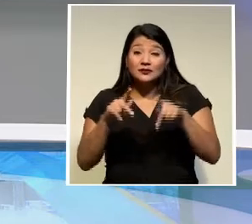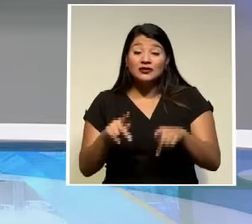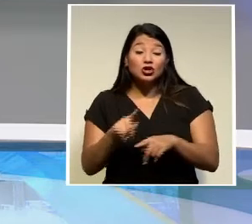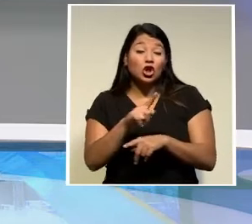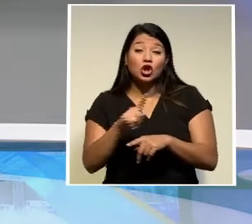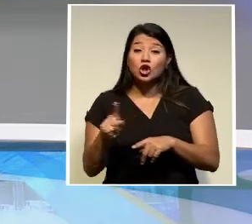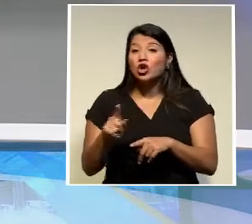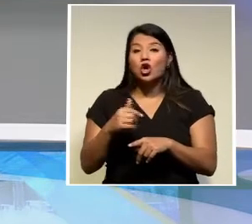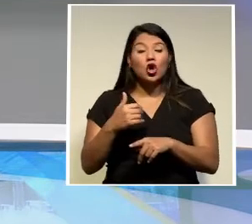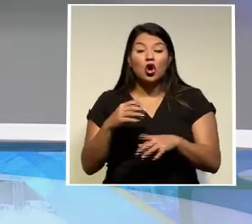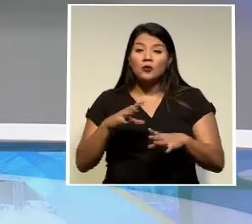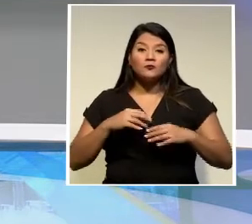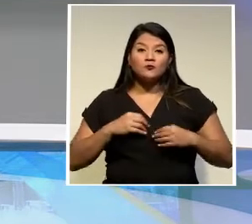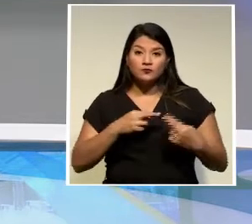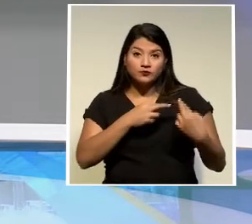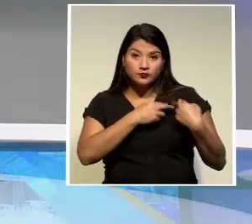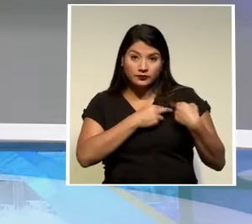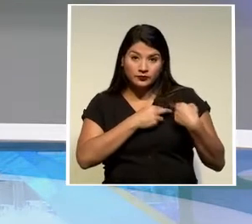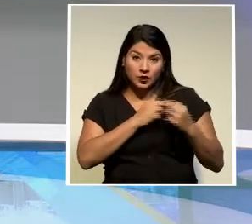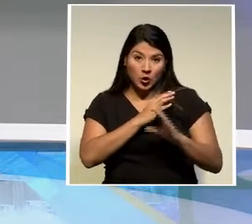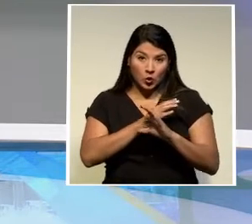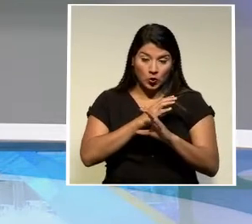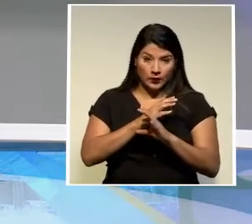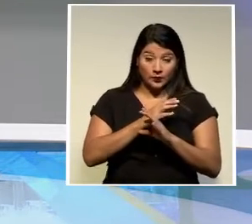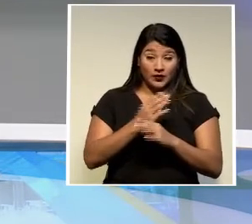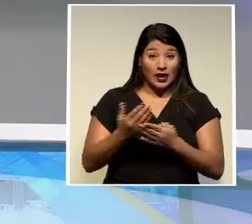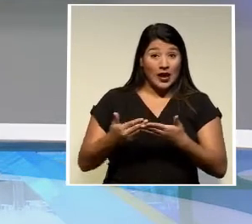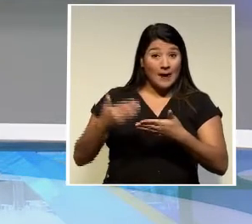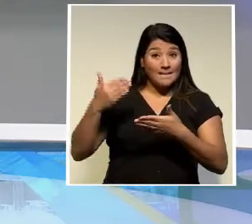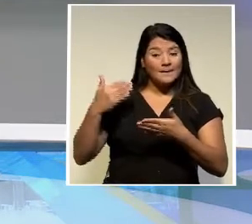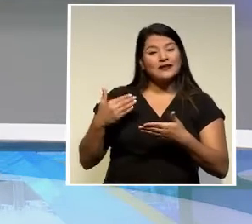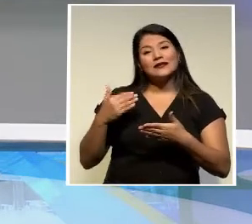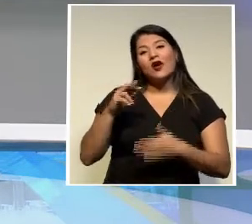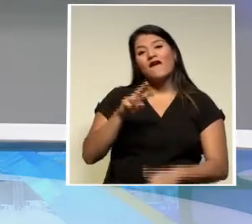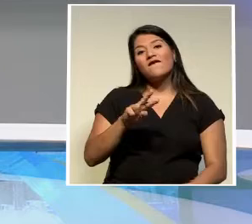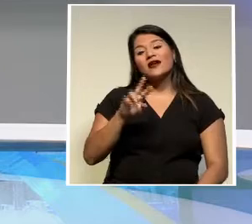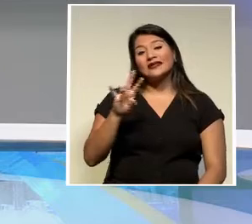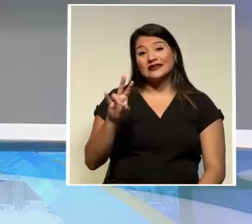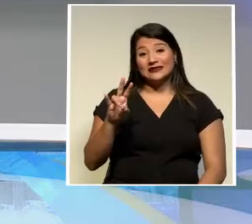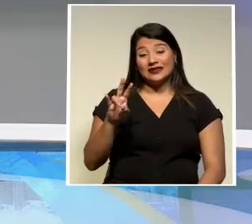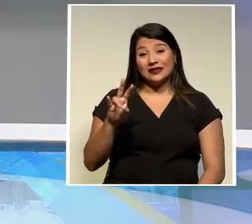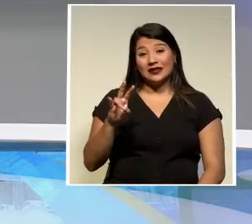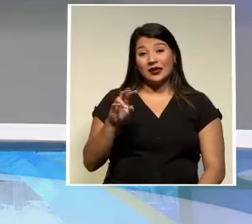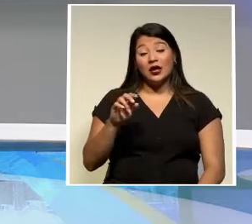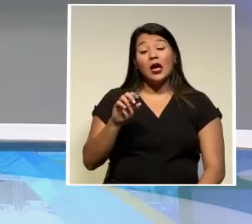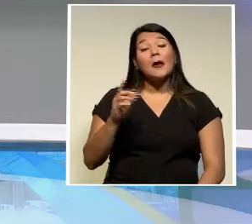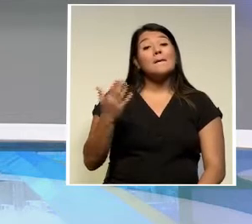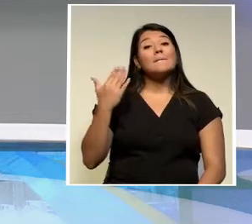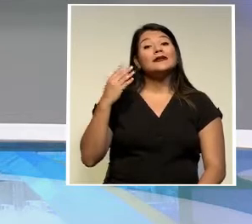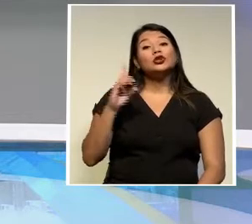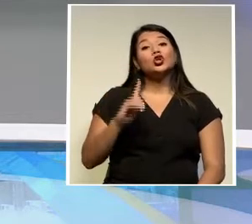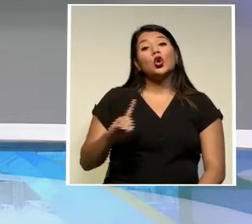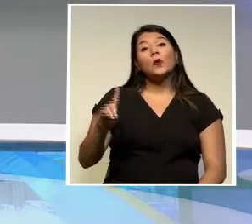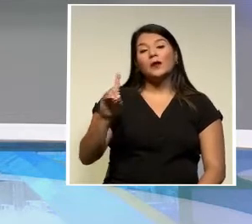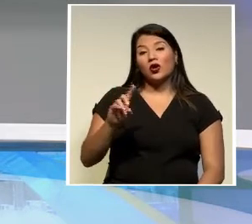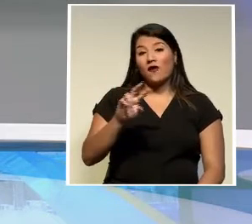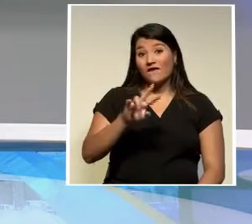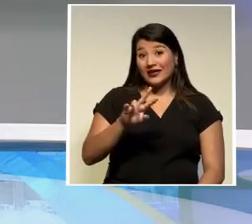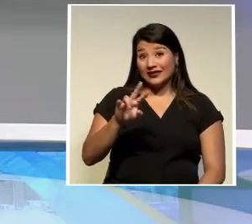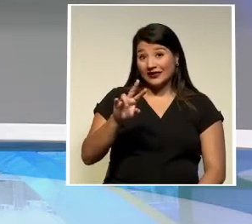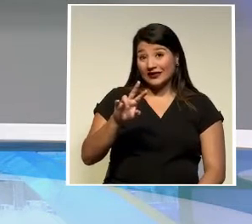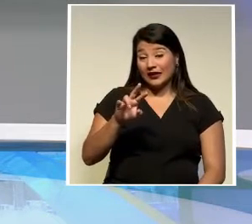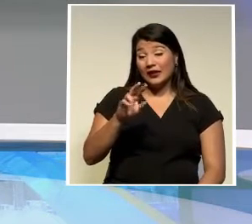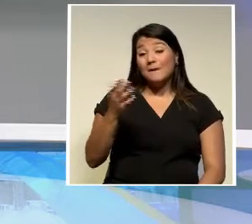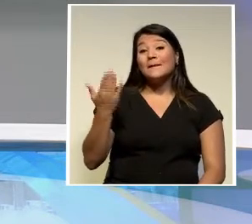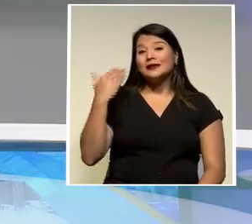actúa con responsabilidad el pasado 27 el pasado domingo 27 personas